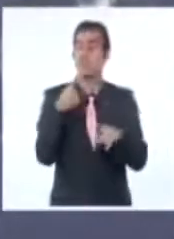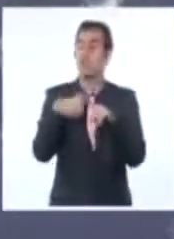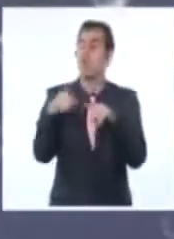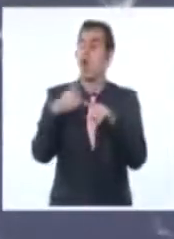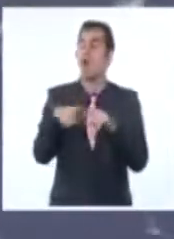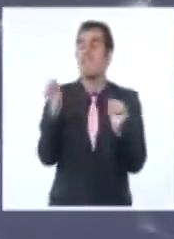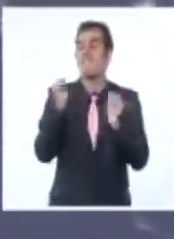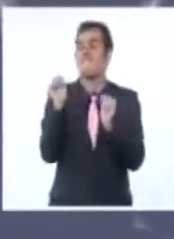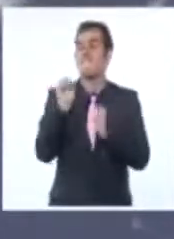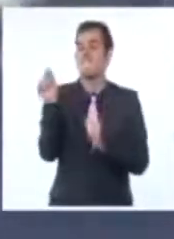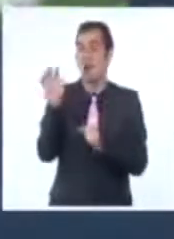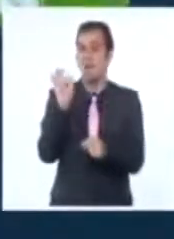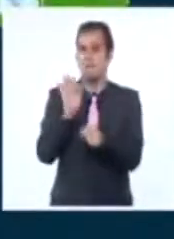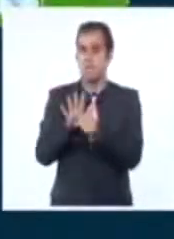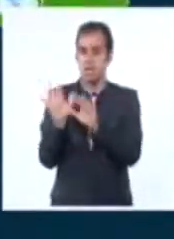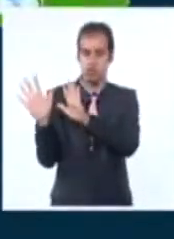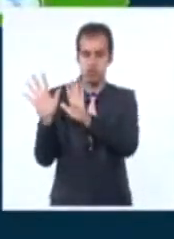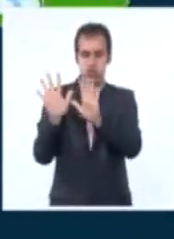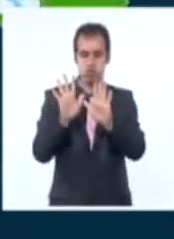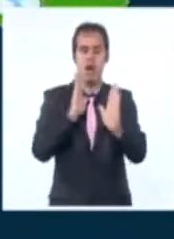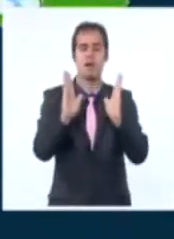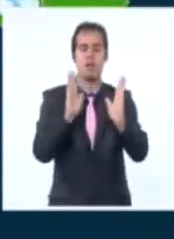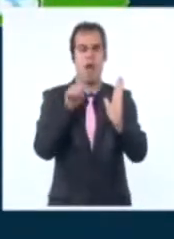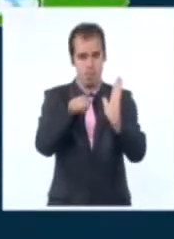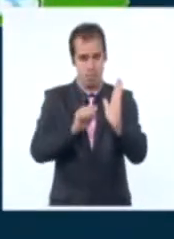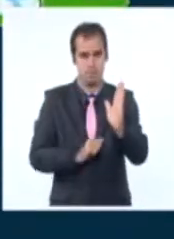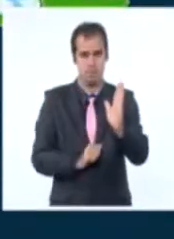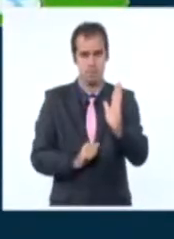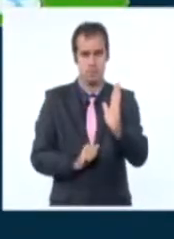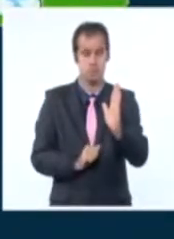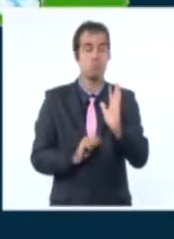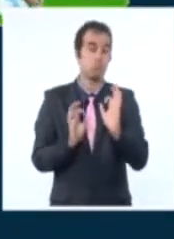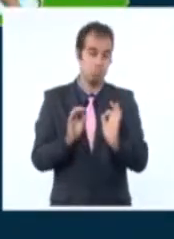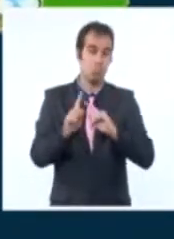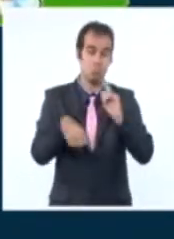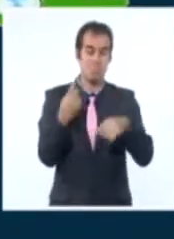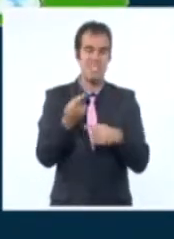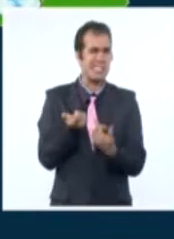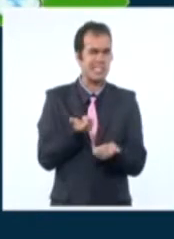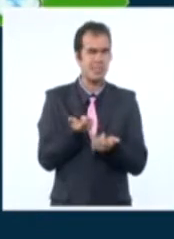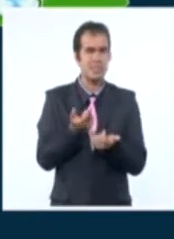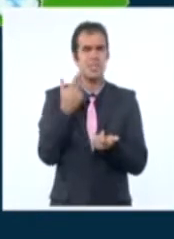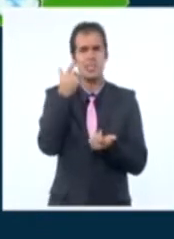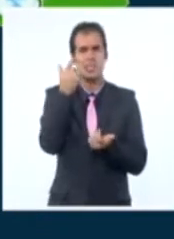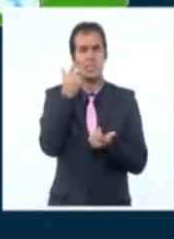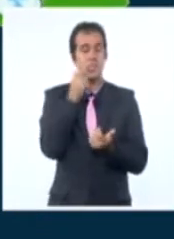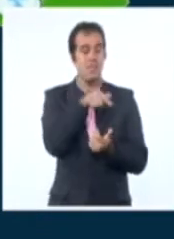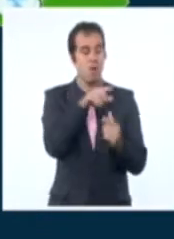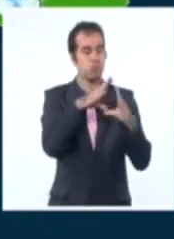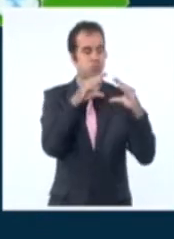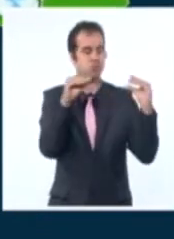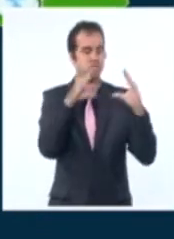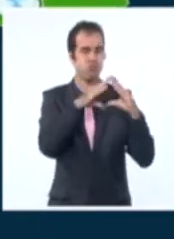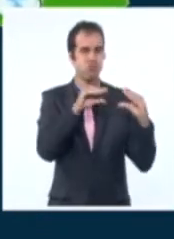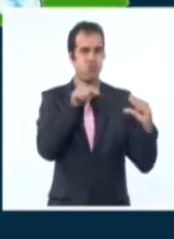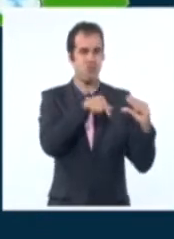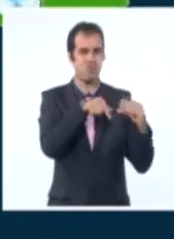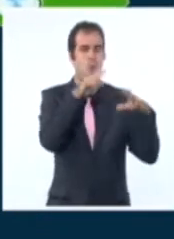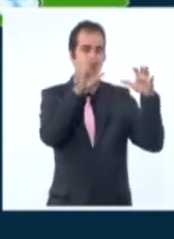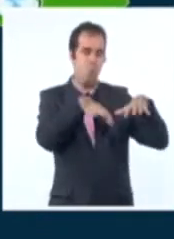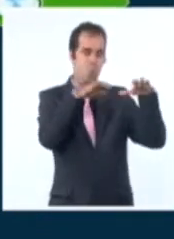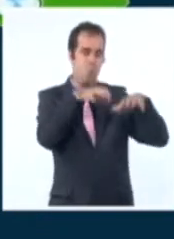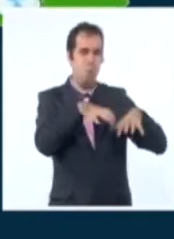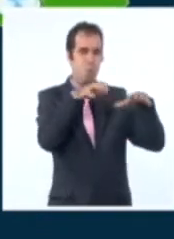internen hacia la región central de la Chipiélago. Luego es por esto que del amanecer predominarán los nublados en zonas de la región oriental y sobre todo en localidades de la costa norte ya